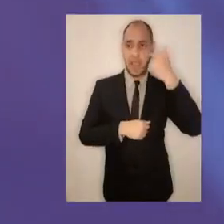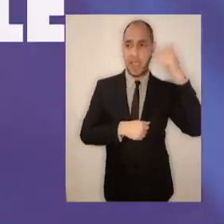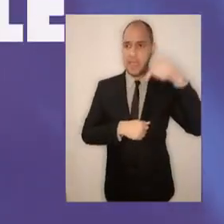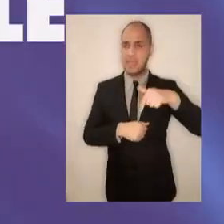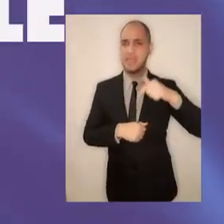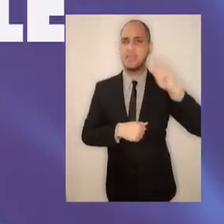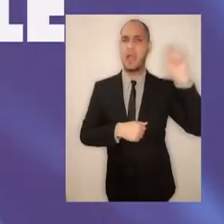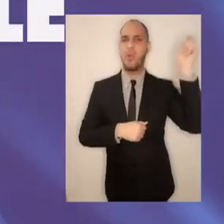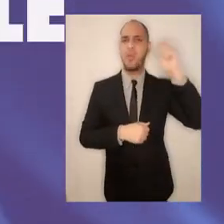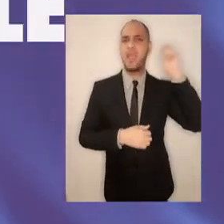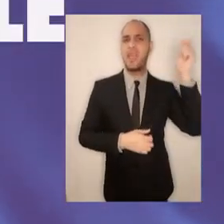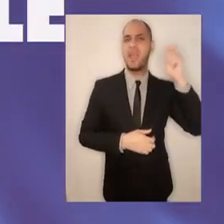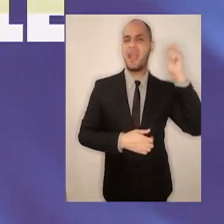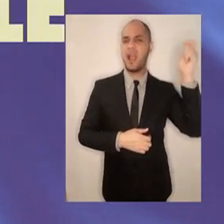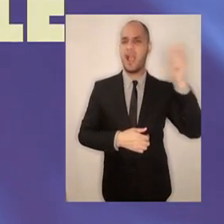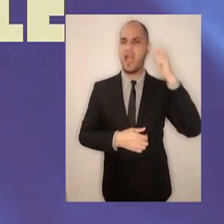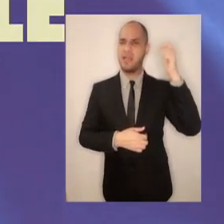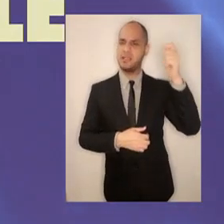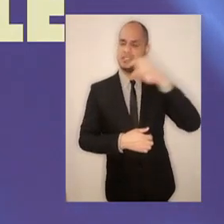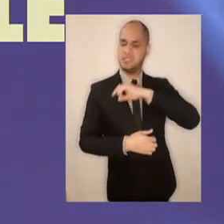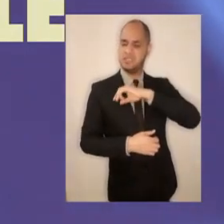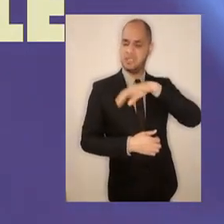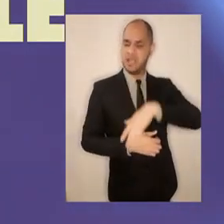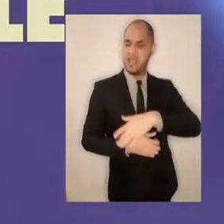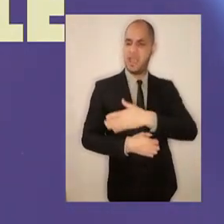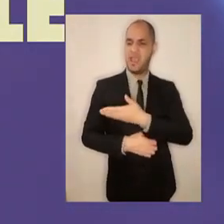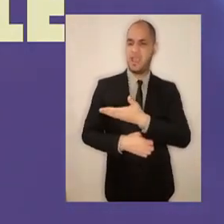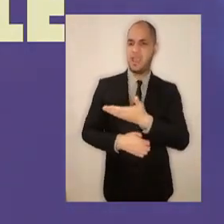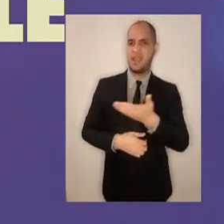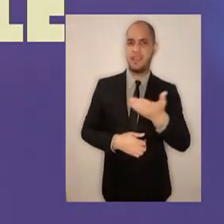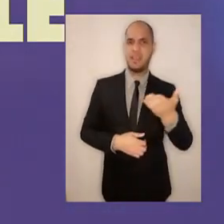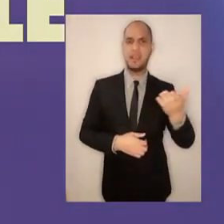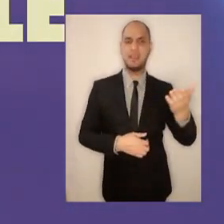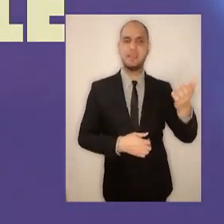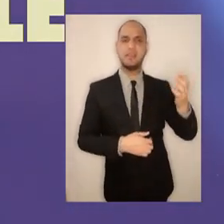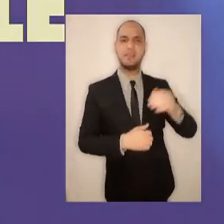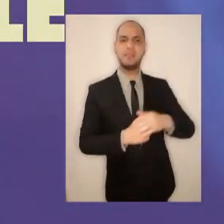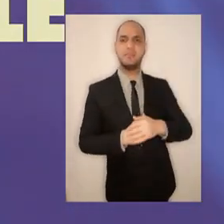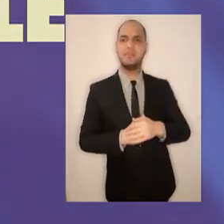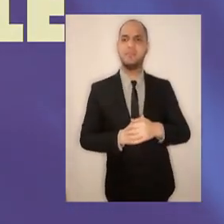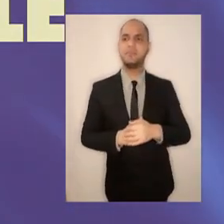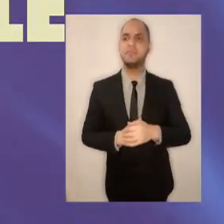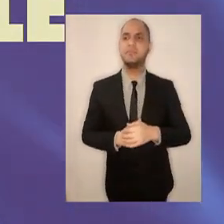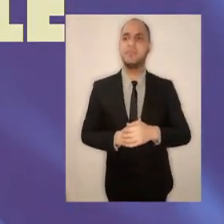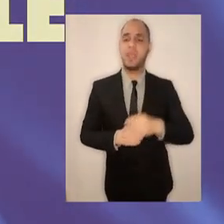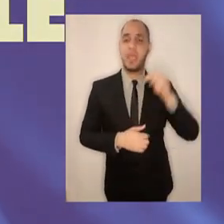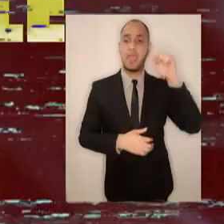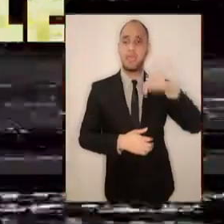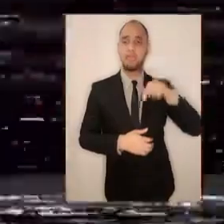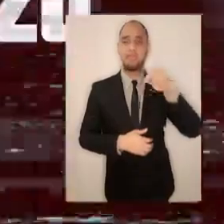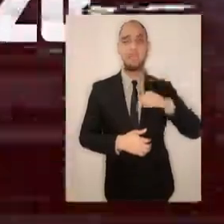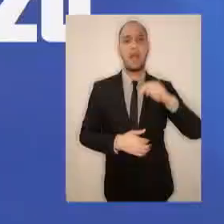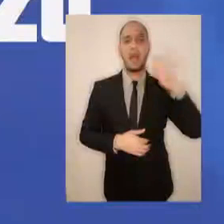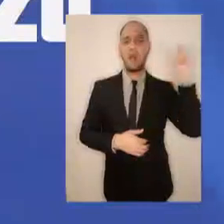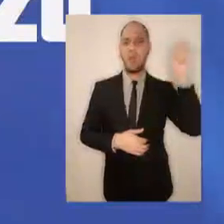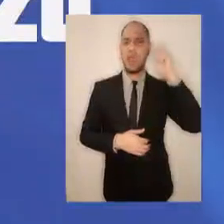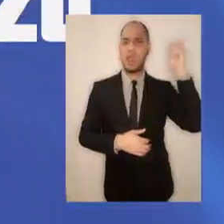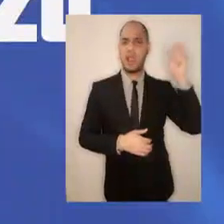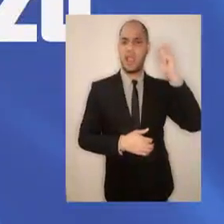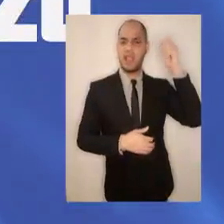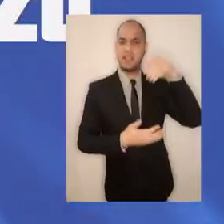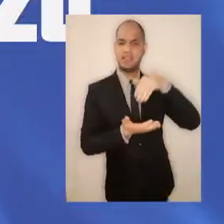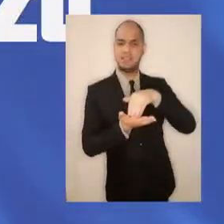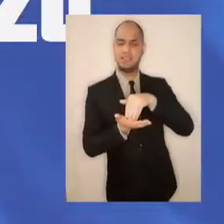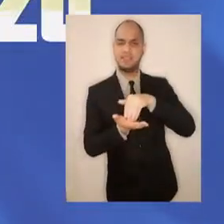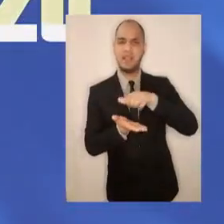Esta es la cueca de Chile, esta es